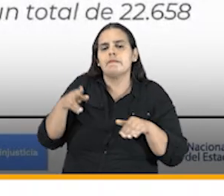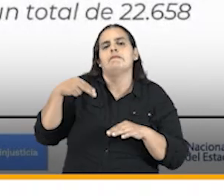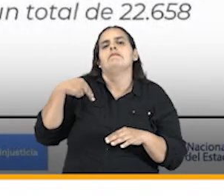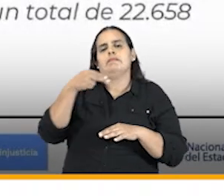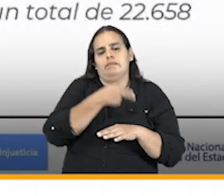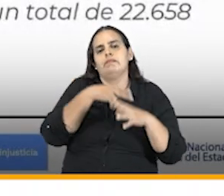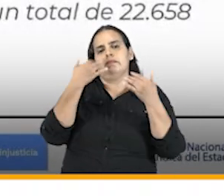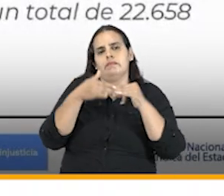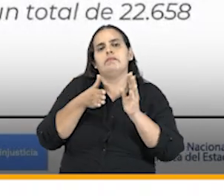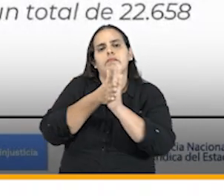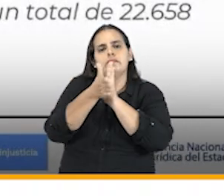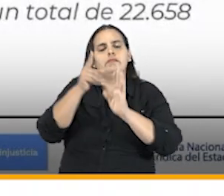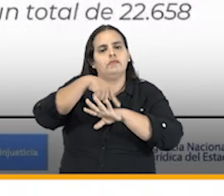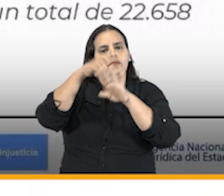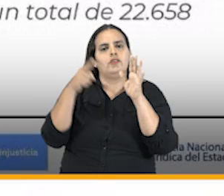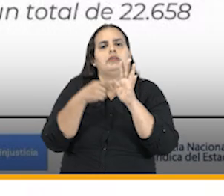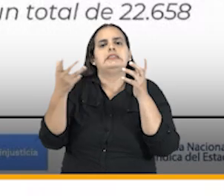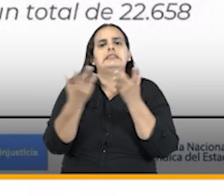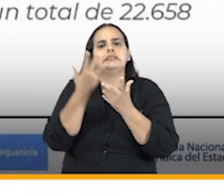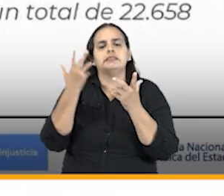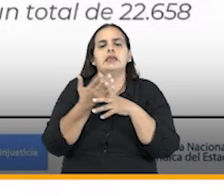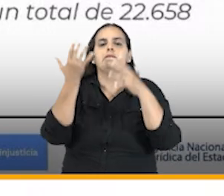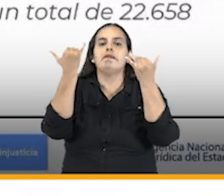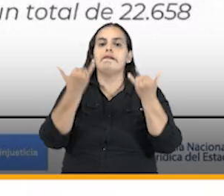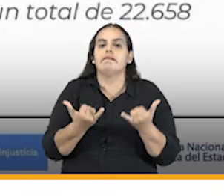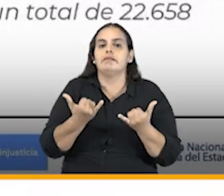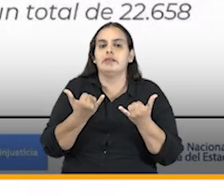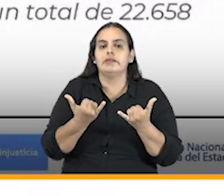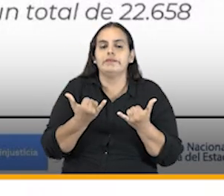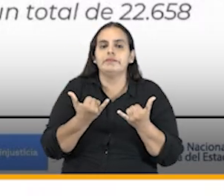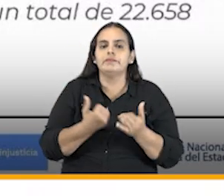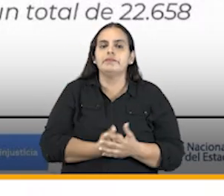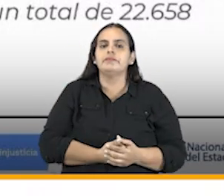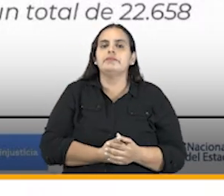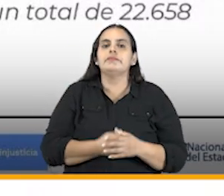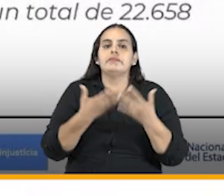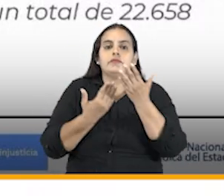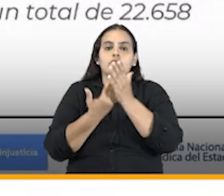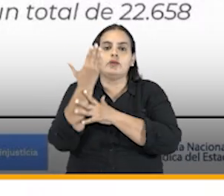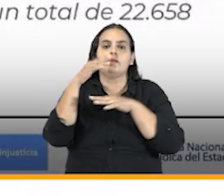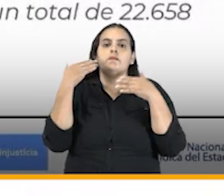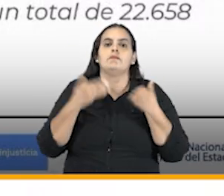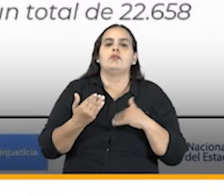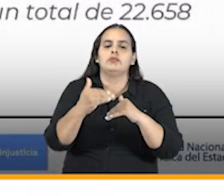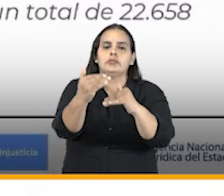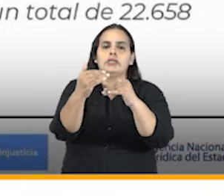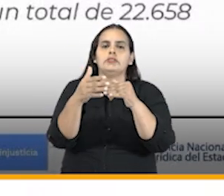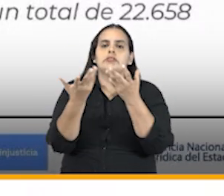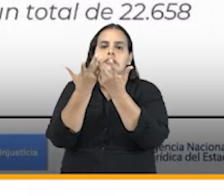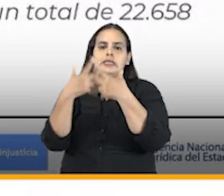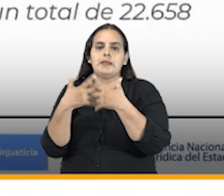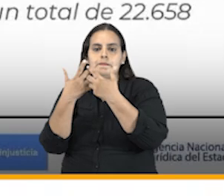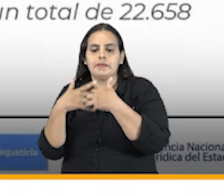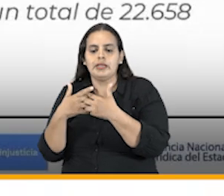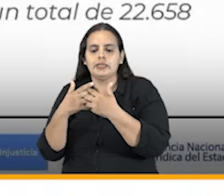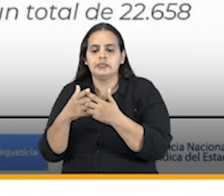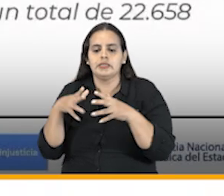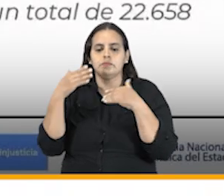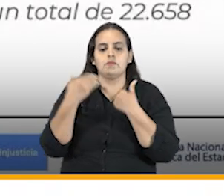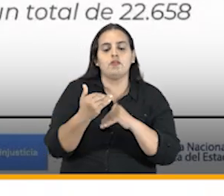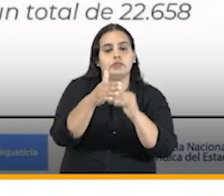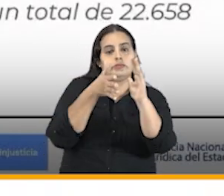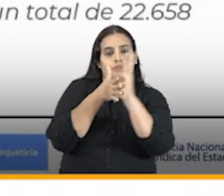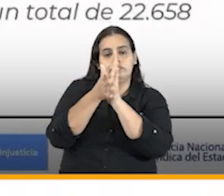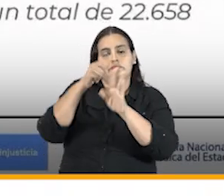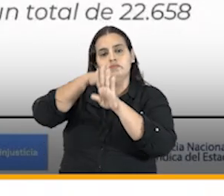más de 9 mil duplicidades del sistema y se actualizaron procesos de entidades más de mil procesos de